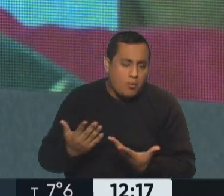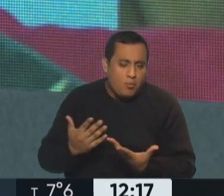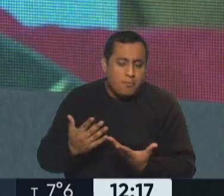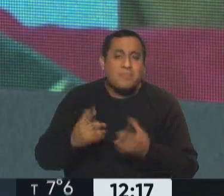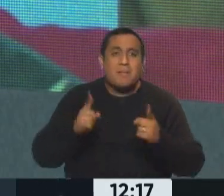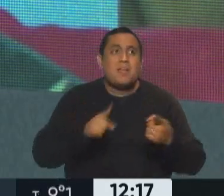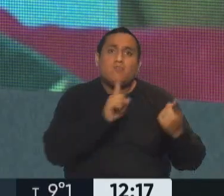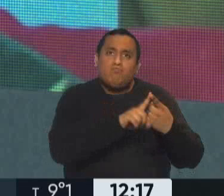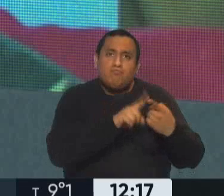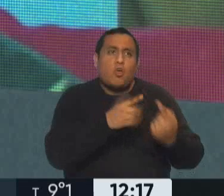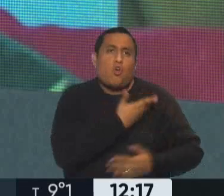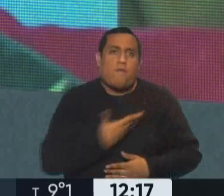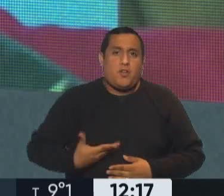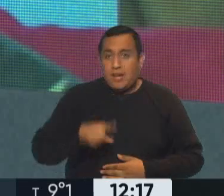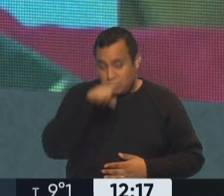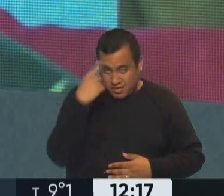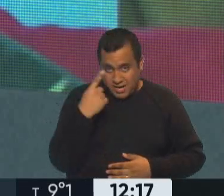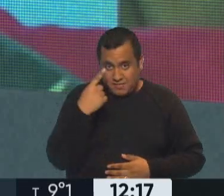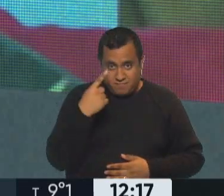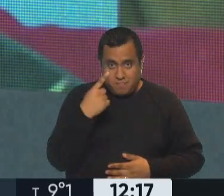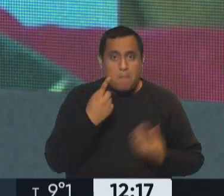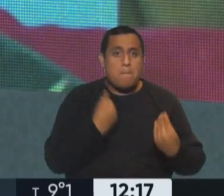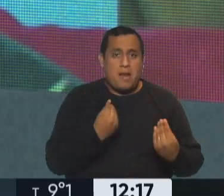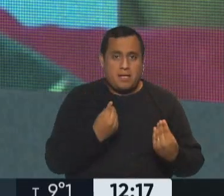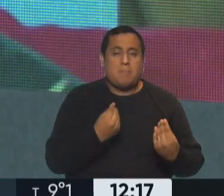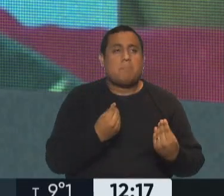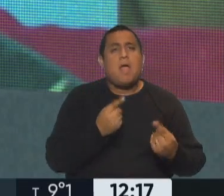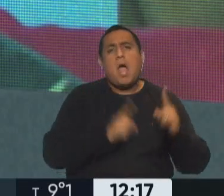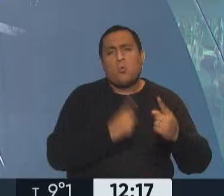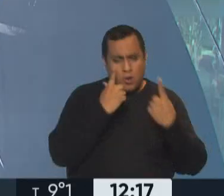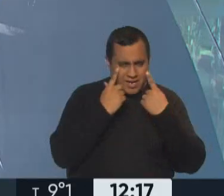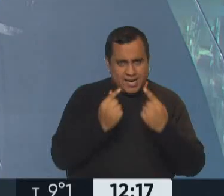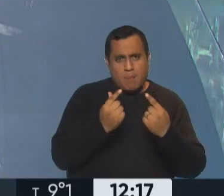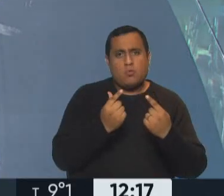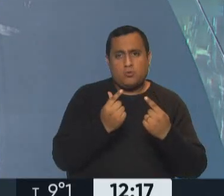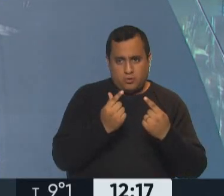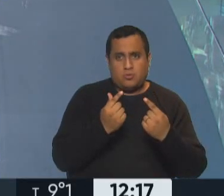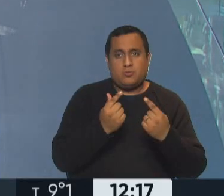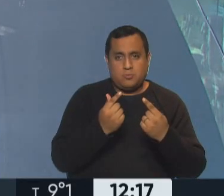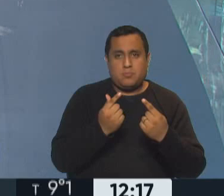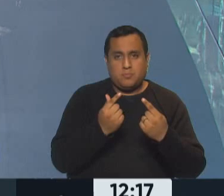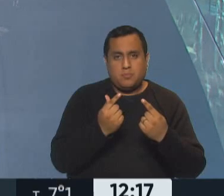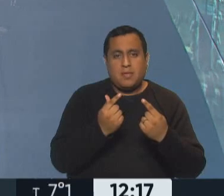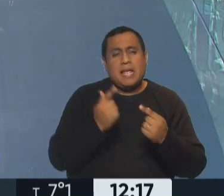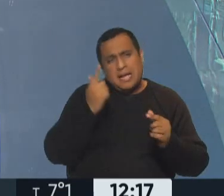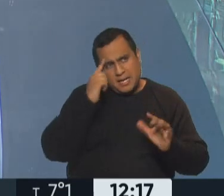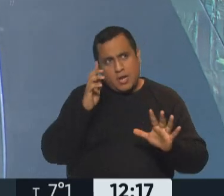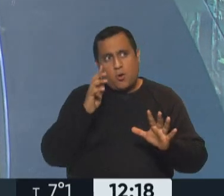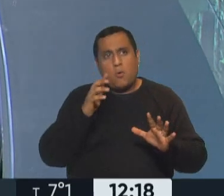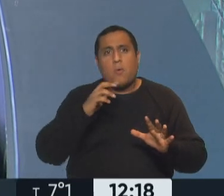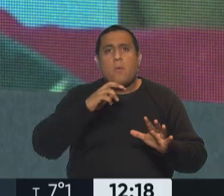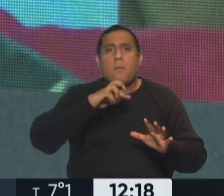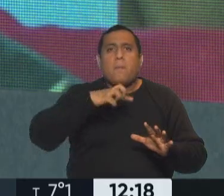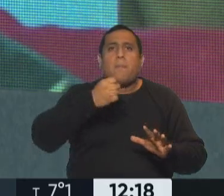las negociaciones con el Gobierno Nacional a propósito de los reclamos que habitualmente realiza, creo, la patronal